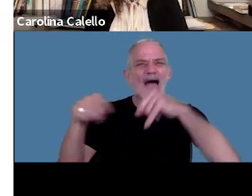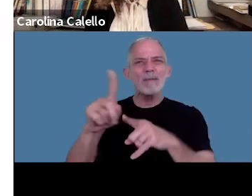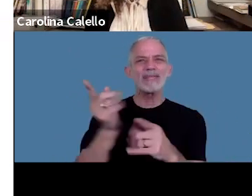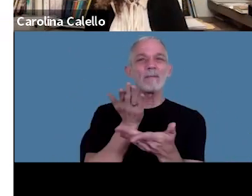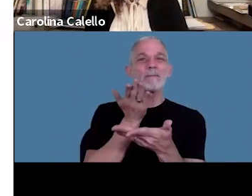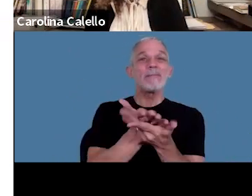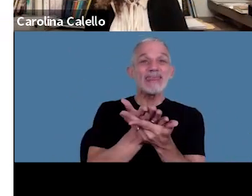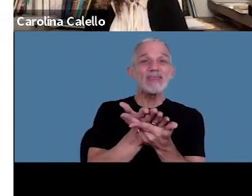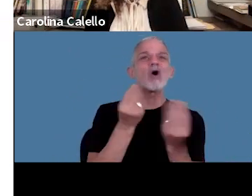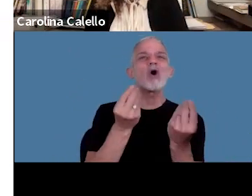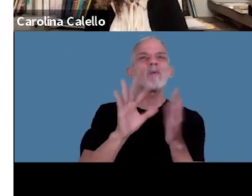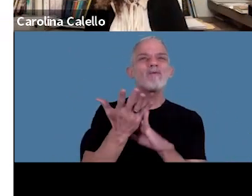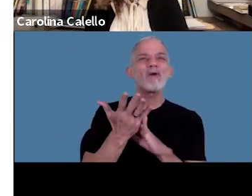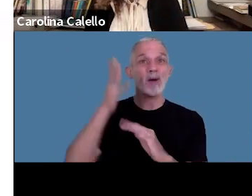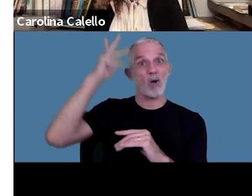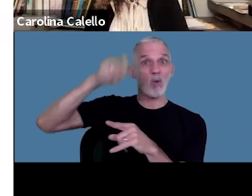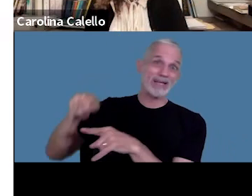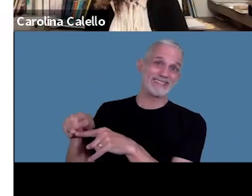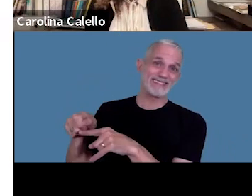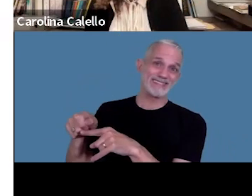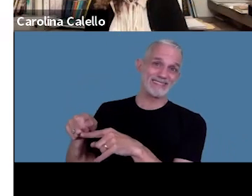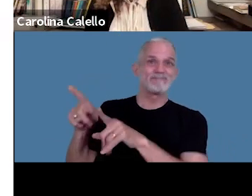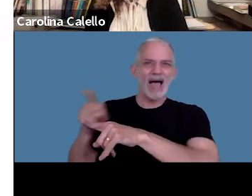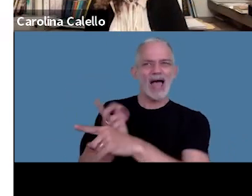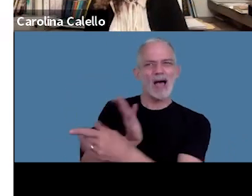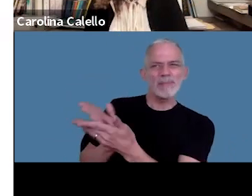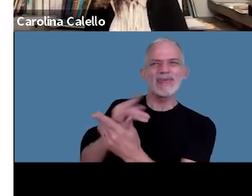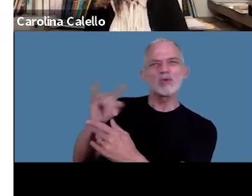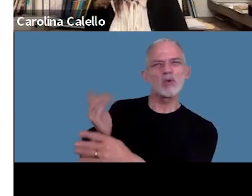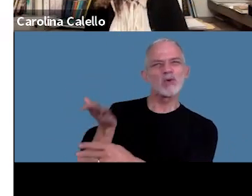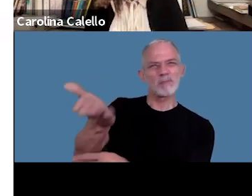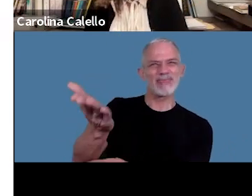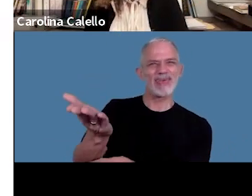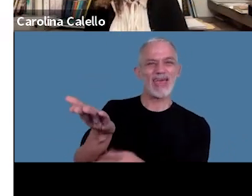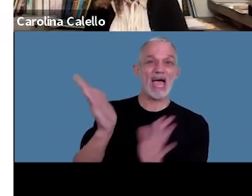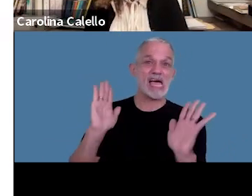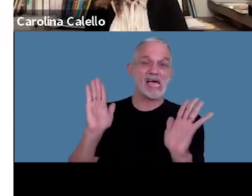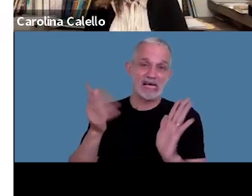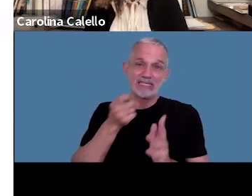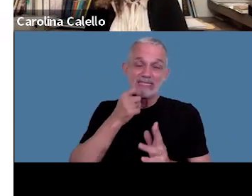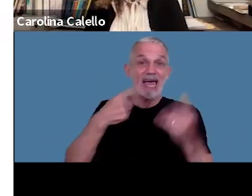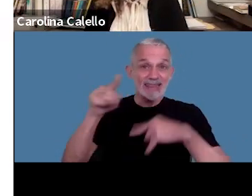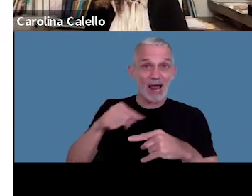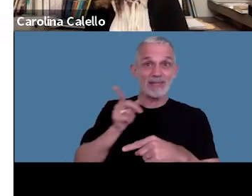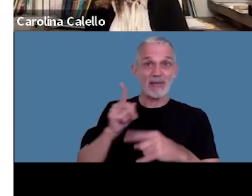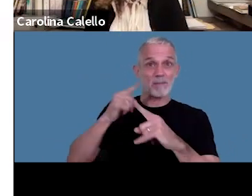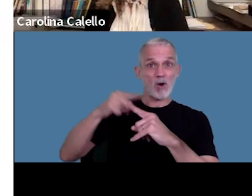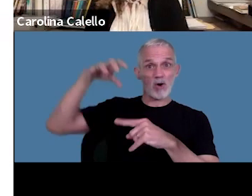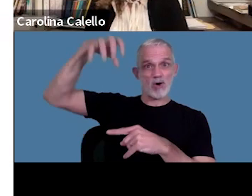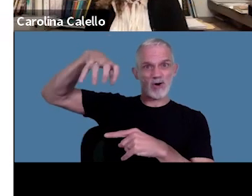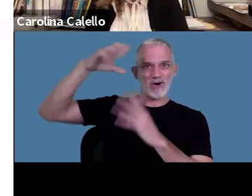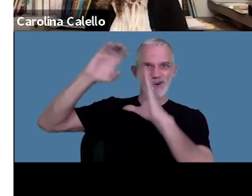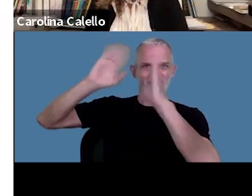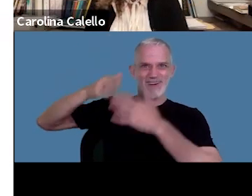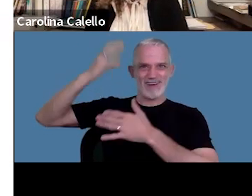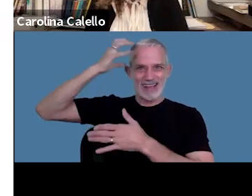pedido a través del juzgado y en todo caso bueno si se tramita a través del juzgado ahí el